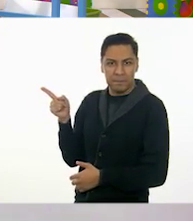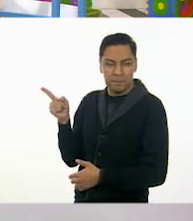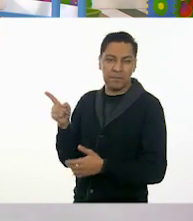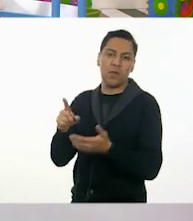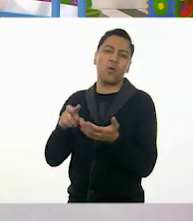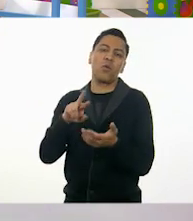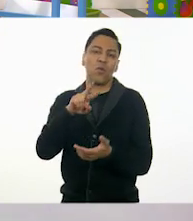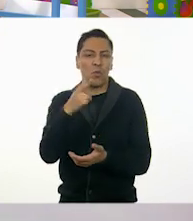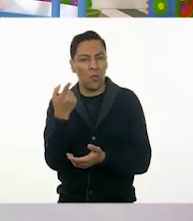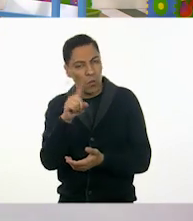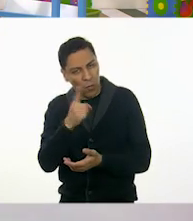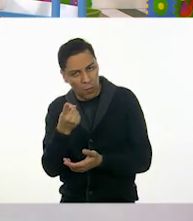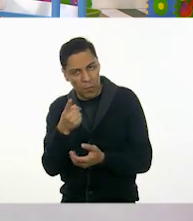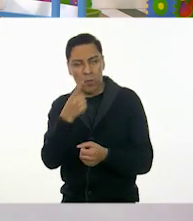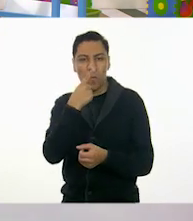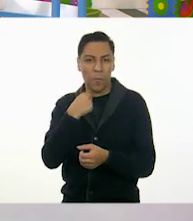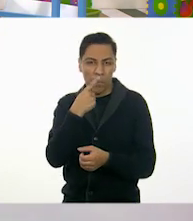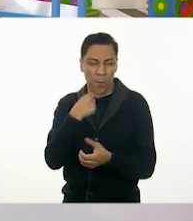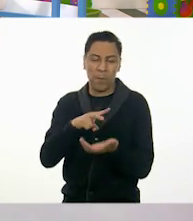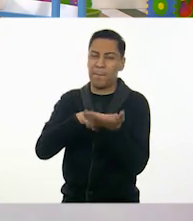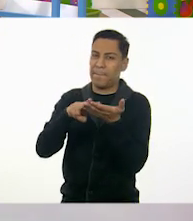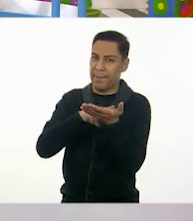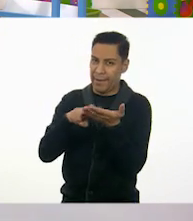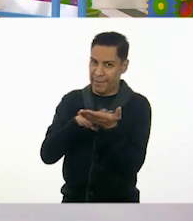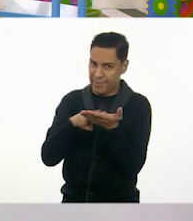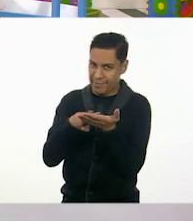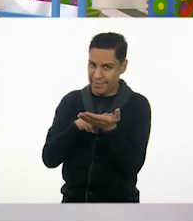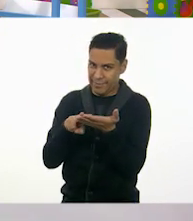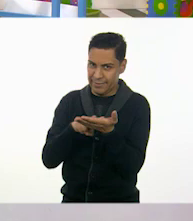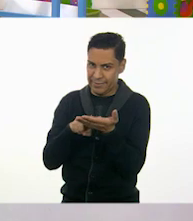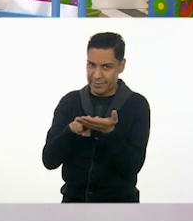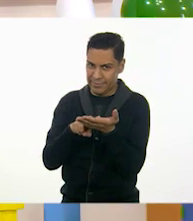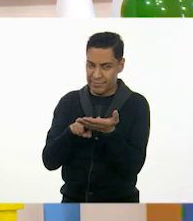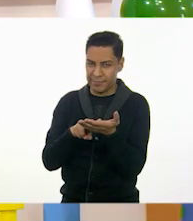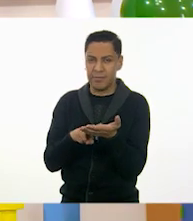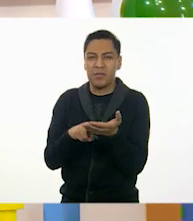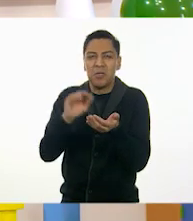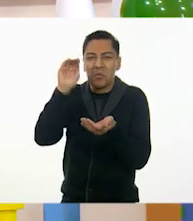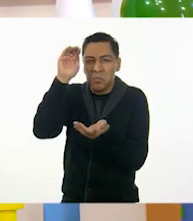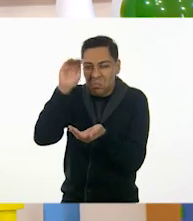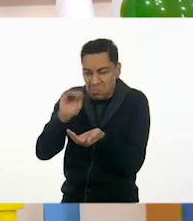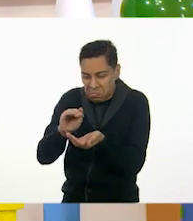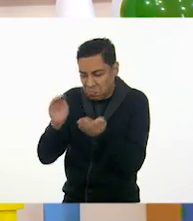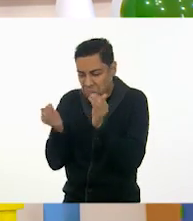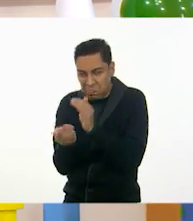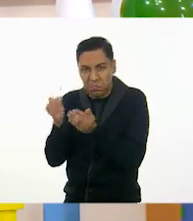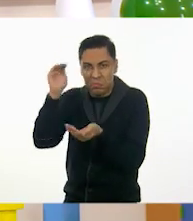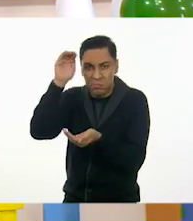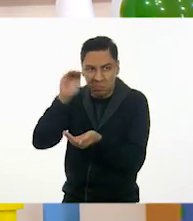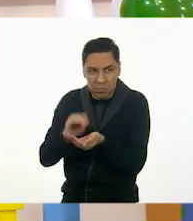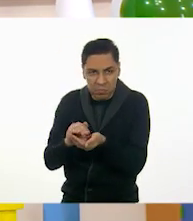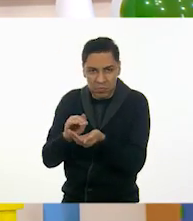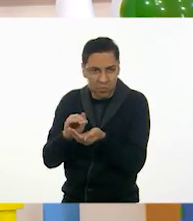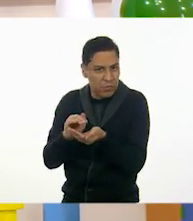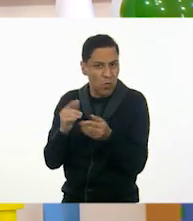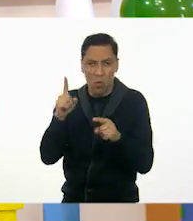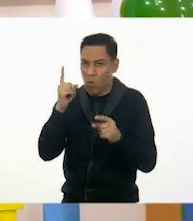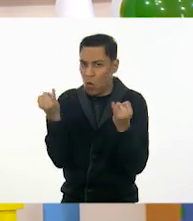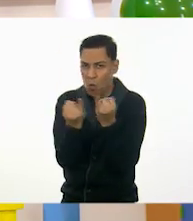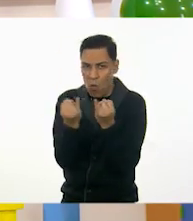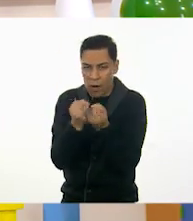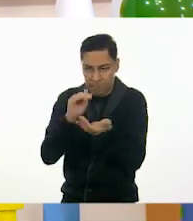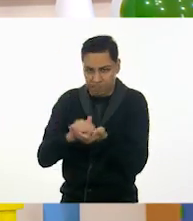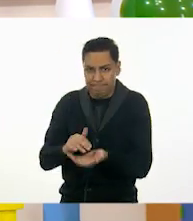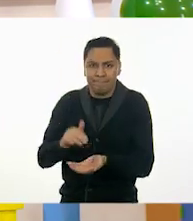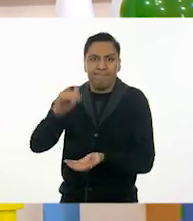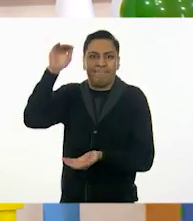Bueno. Con el rojo lo hice un poco más pequeño. Porque también podemos jugar con los tamaños. Cosas